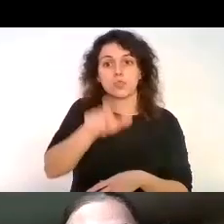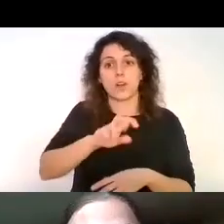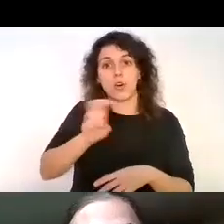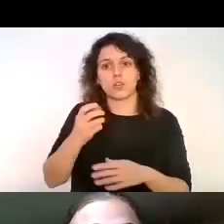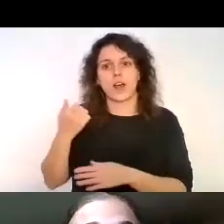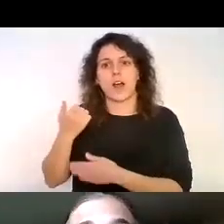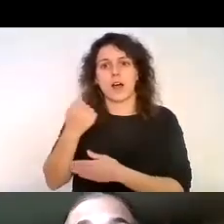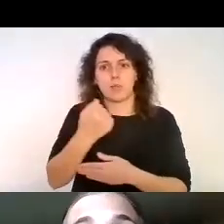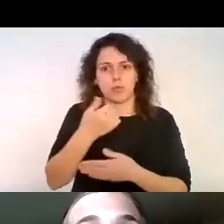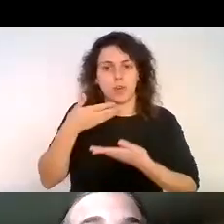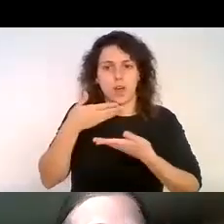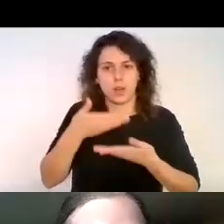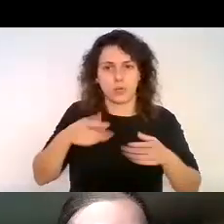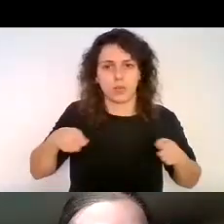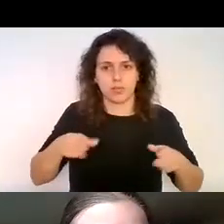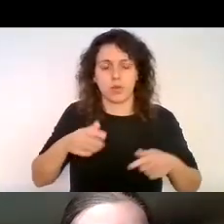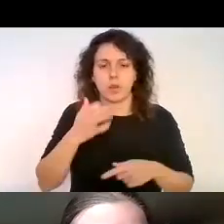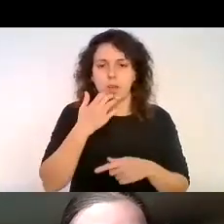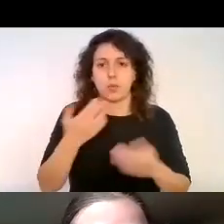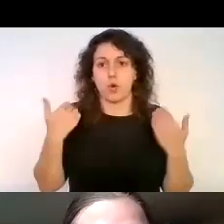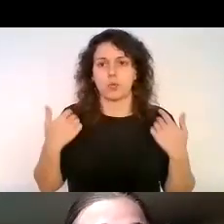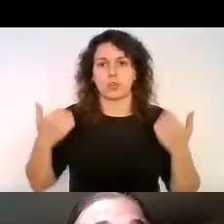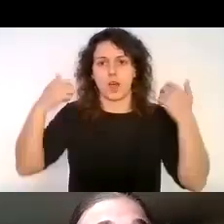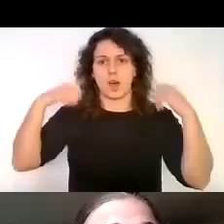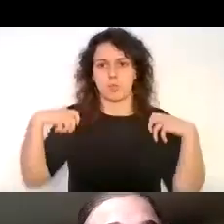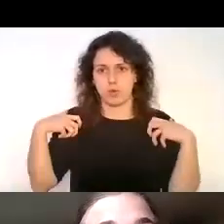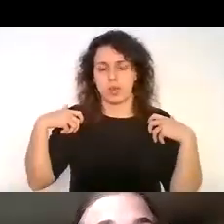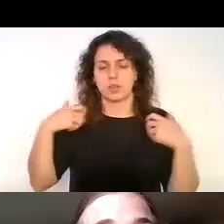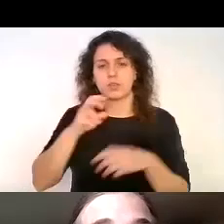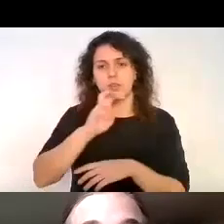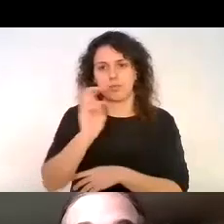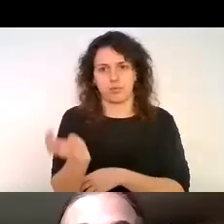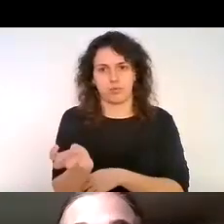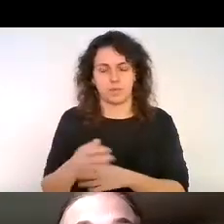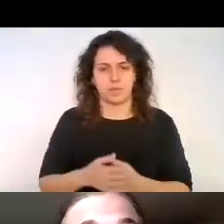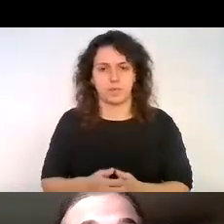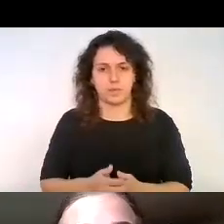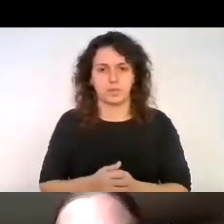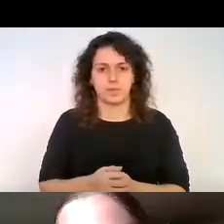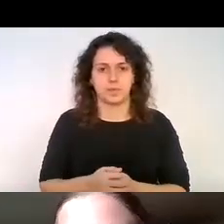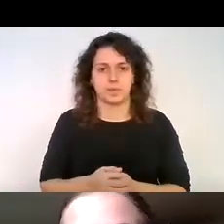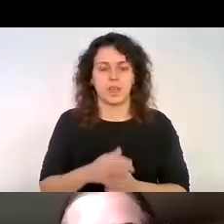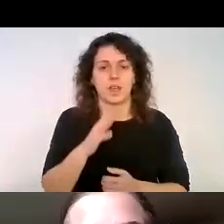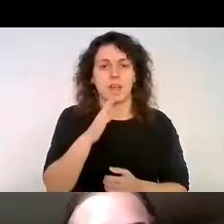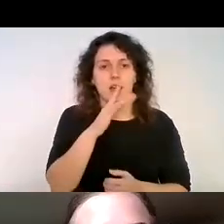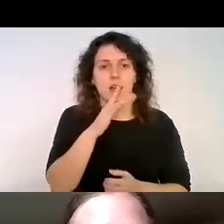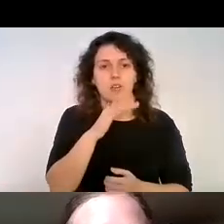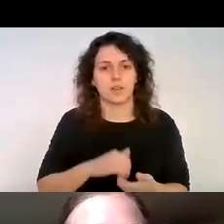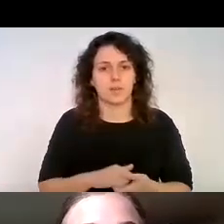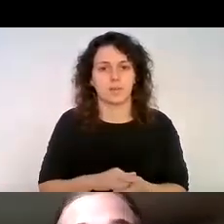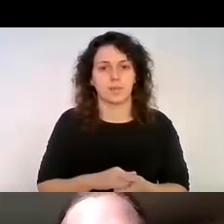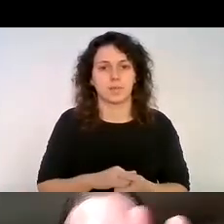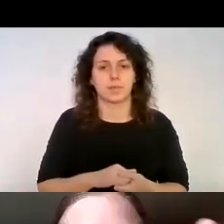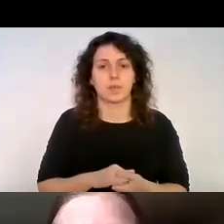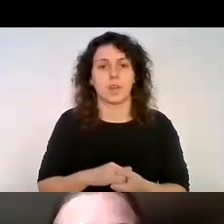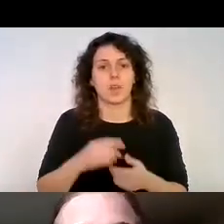es decir apoyándose en los hombros etcétera así que les voy a compartir